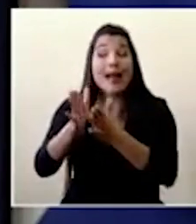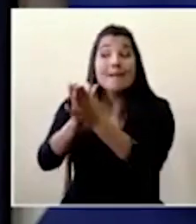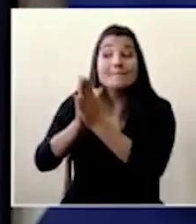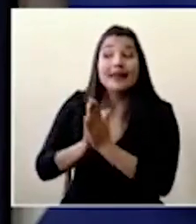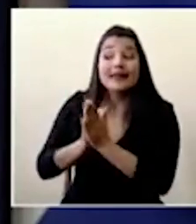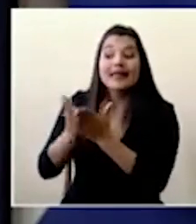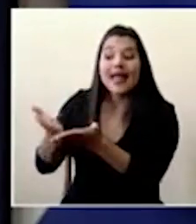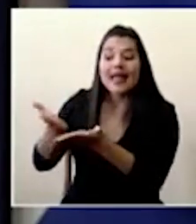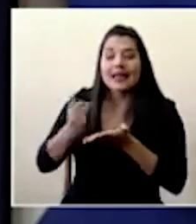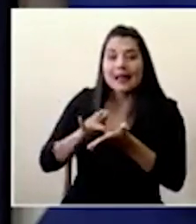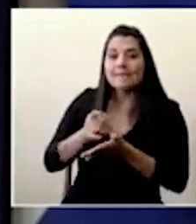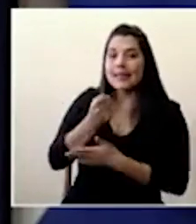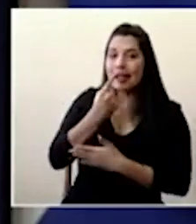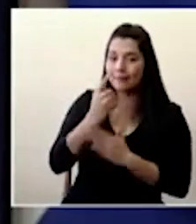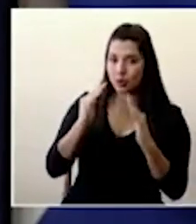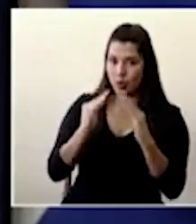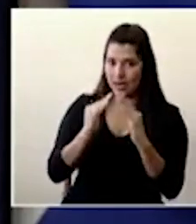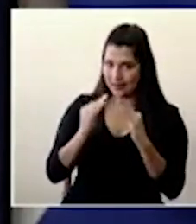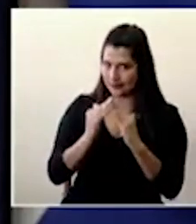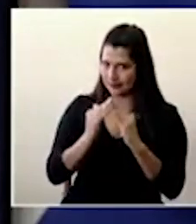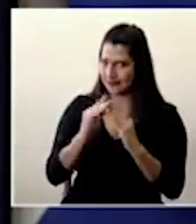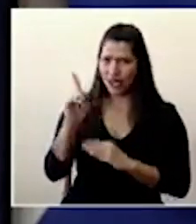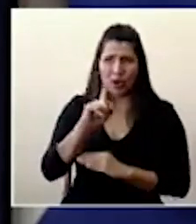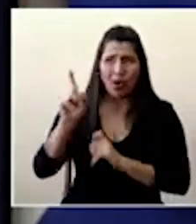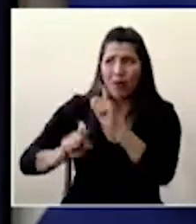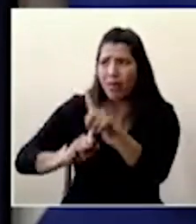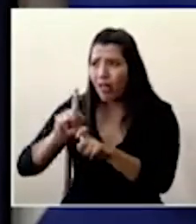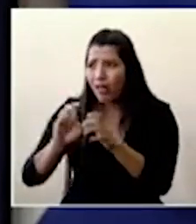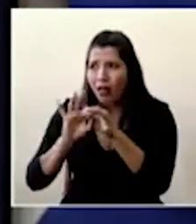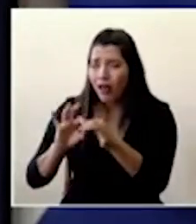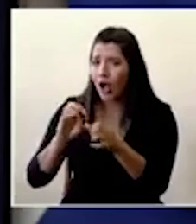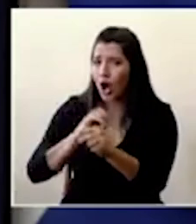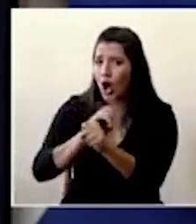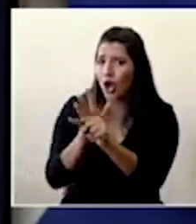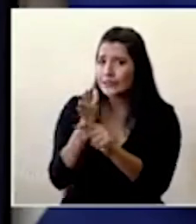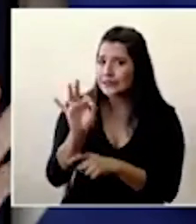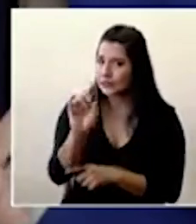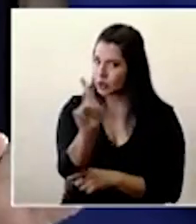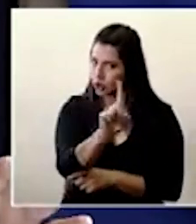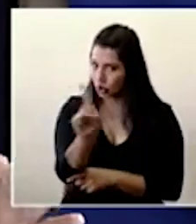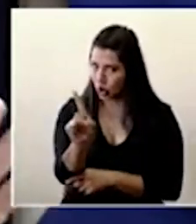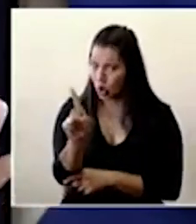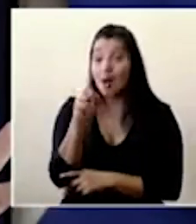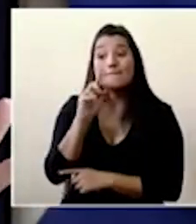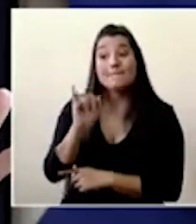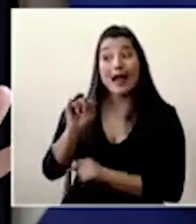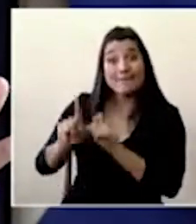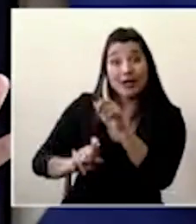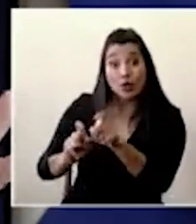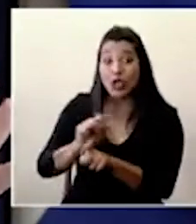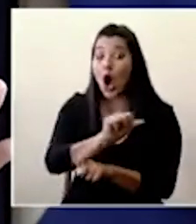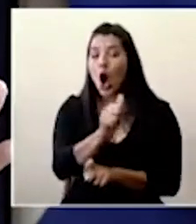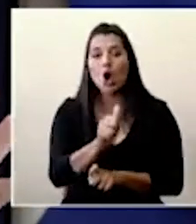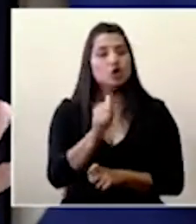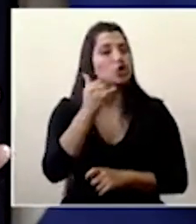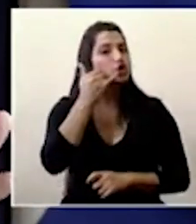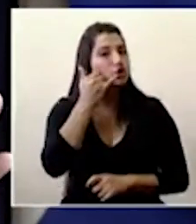para responder preguntas sobre el coronavirus. Para eso, hay otro teléfono que es el